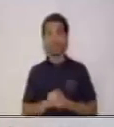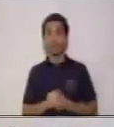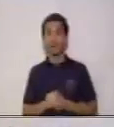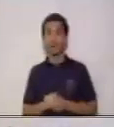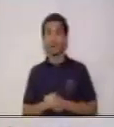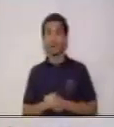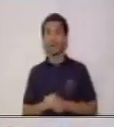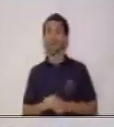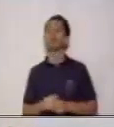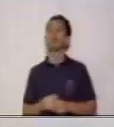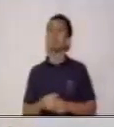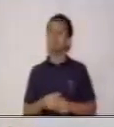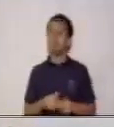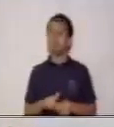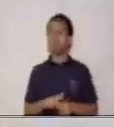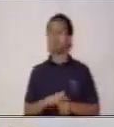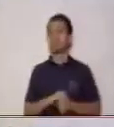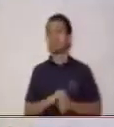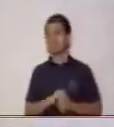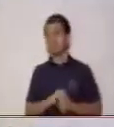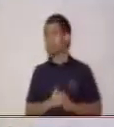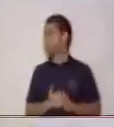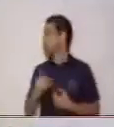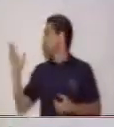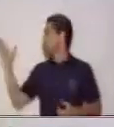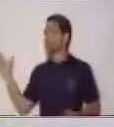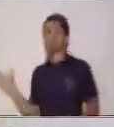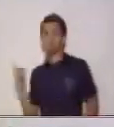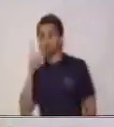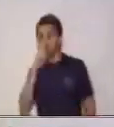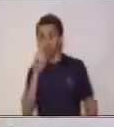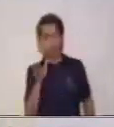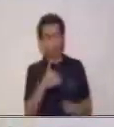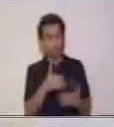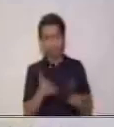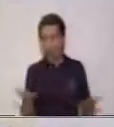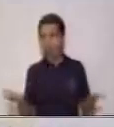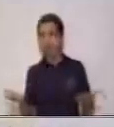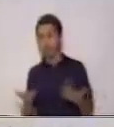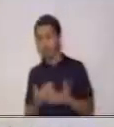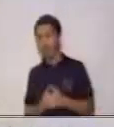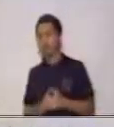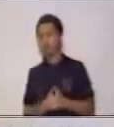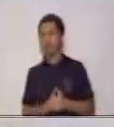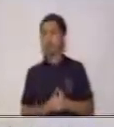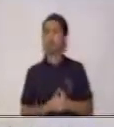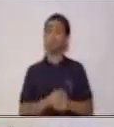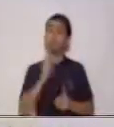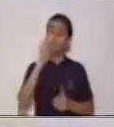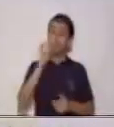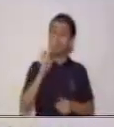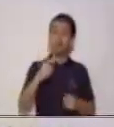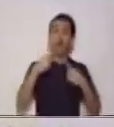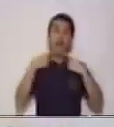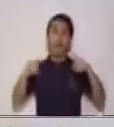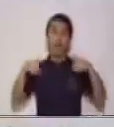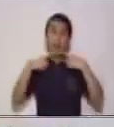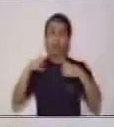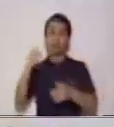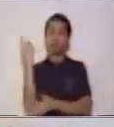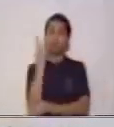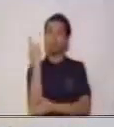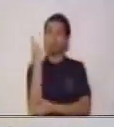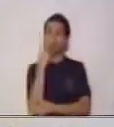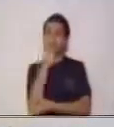Muy bien. Acá no aparece como tal, pero por eso en un anuncio publicitario es muy importante tener